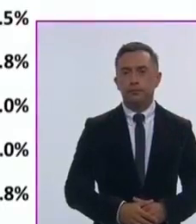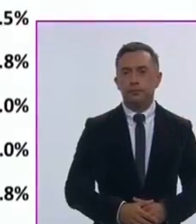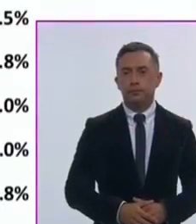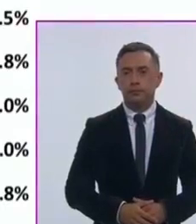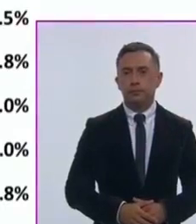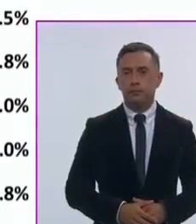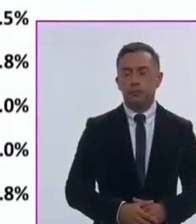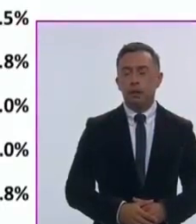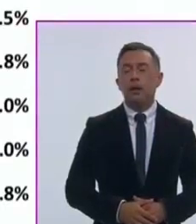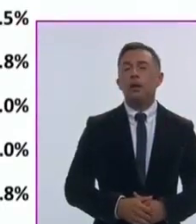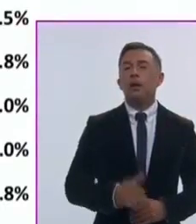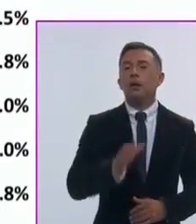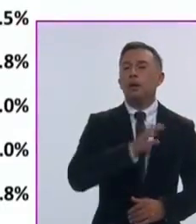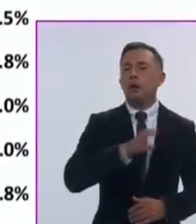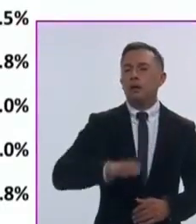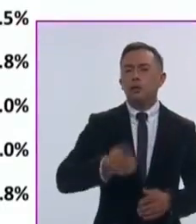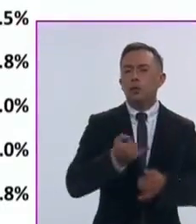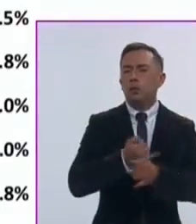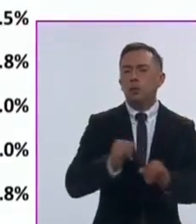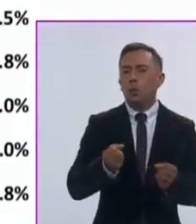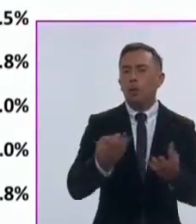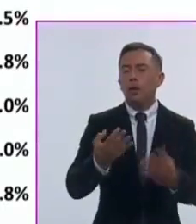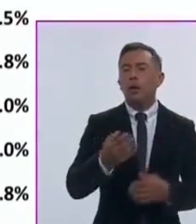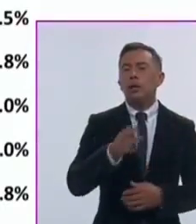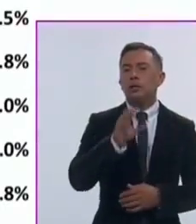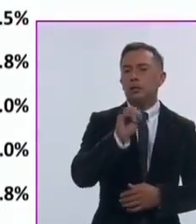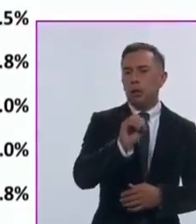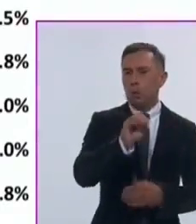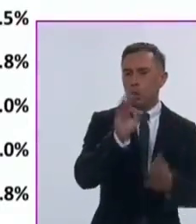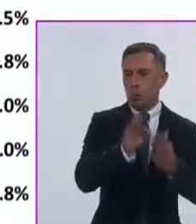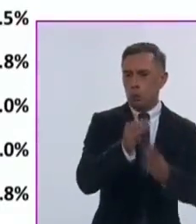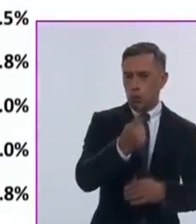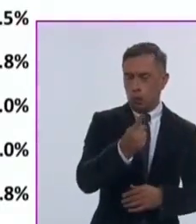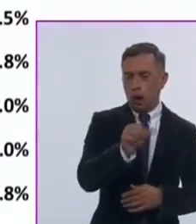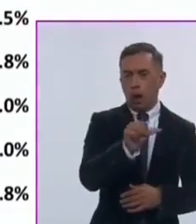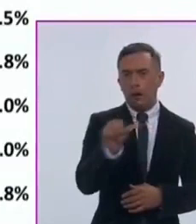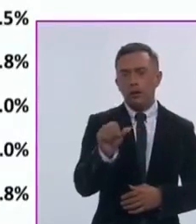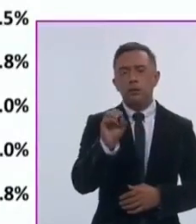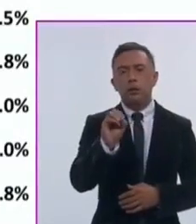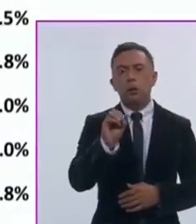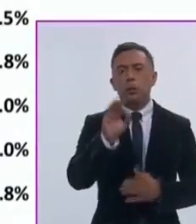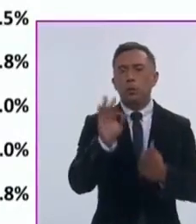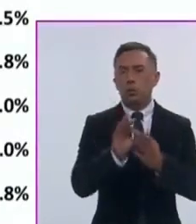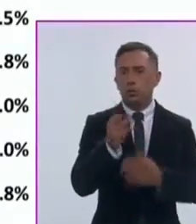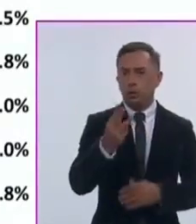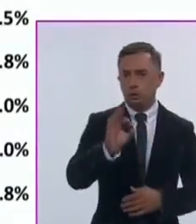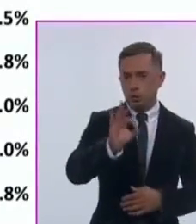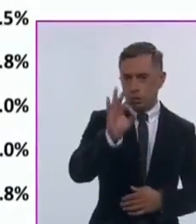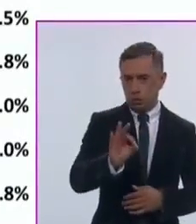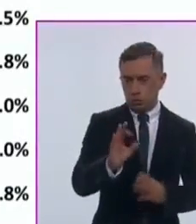Candidaturas Independientes, entre 0.1 y 0.3 por ciento.